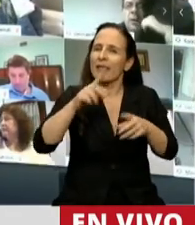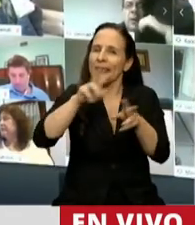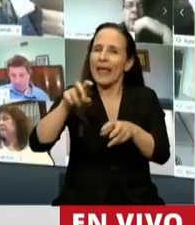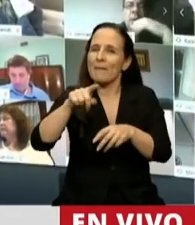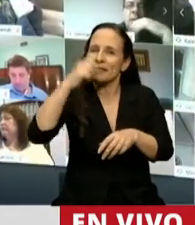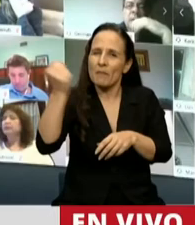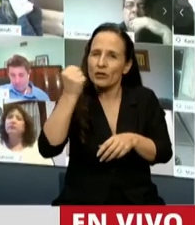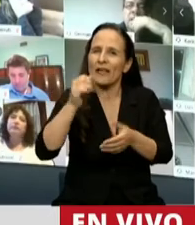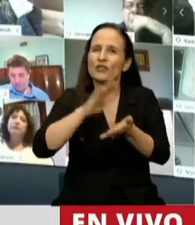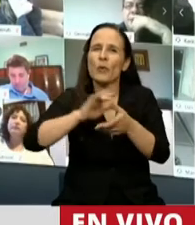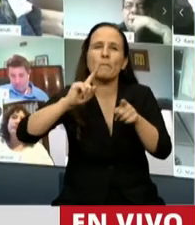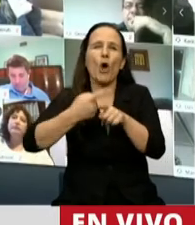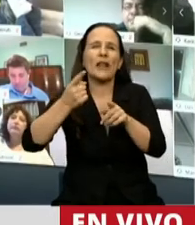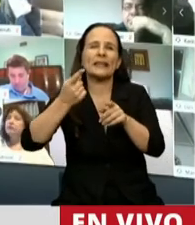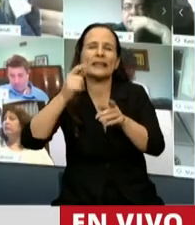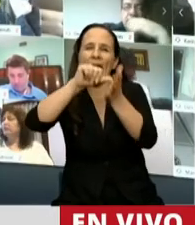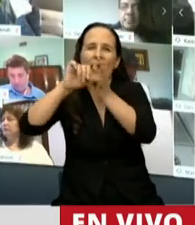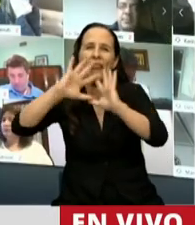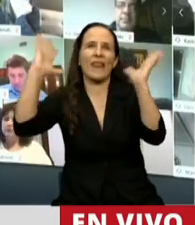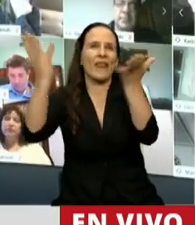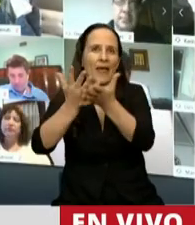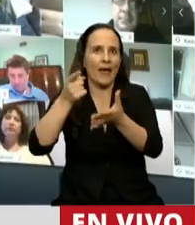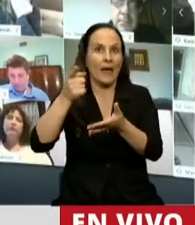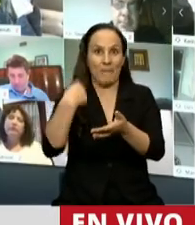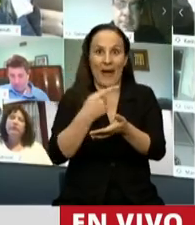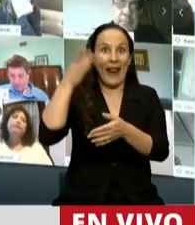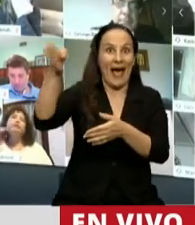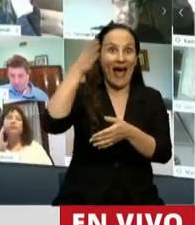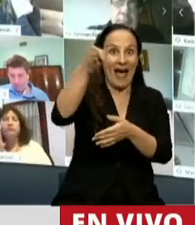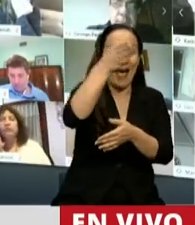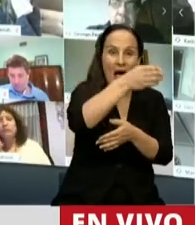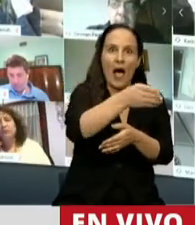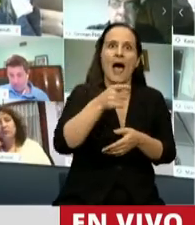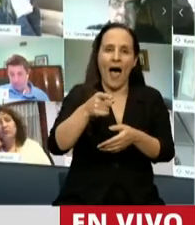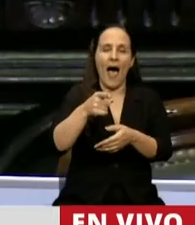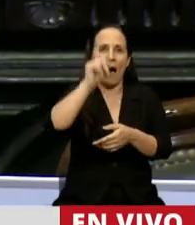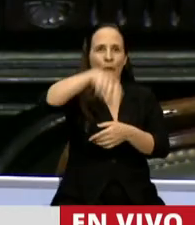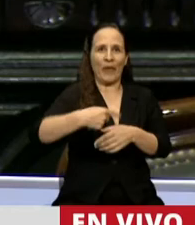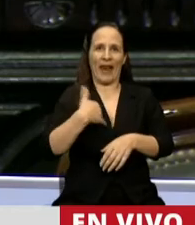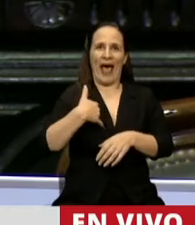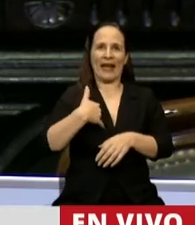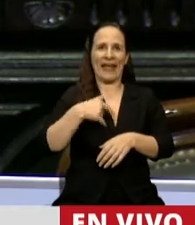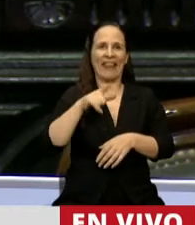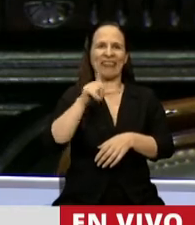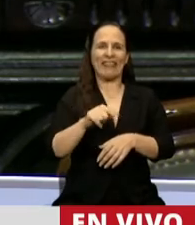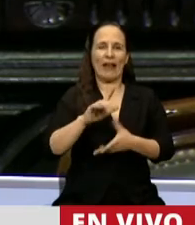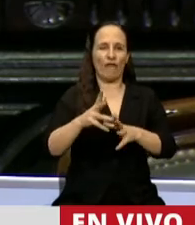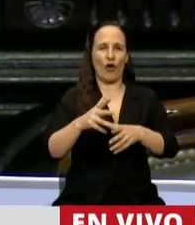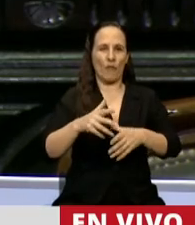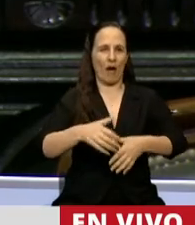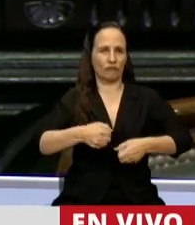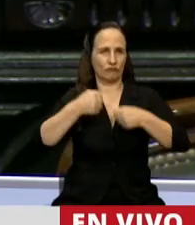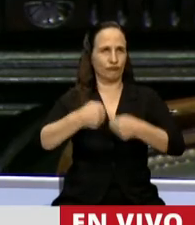política internacional en los organismos multinacionales, posiciona a la Argentina en una forma adecuada